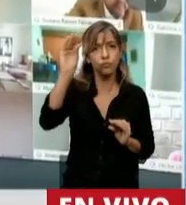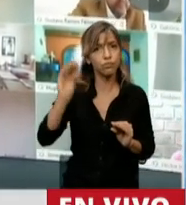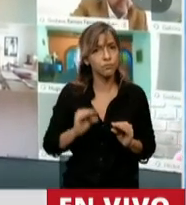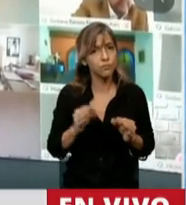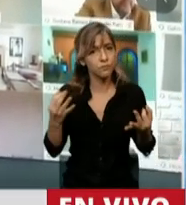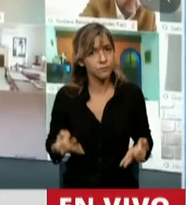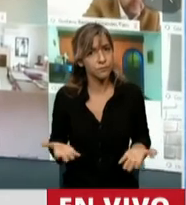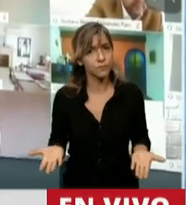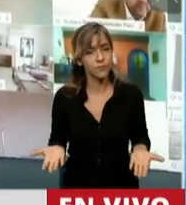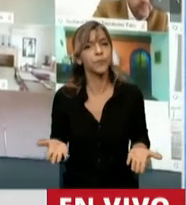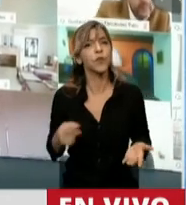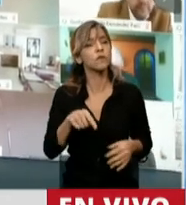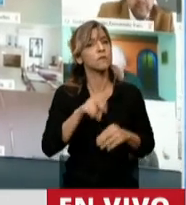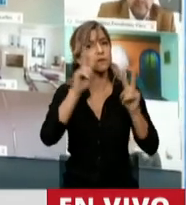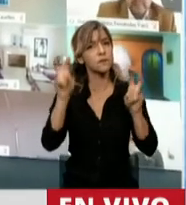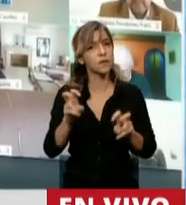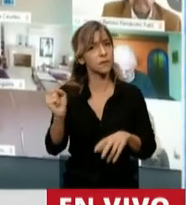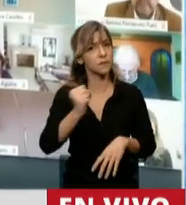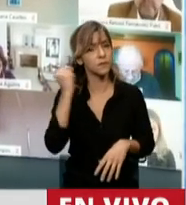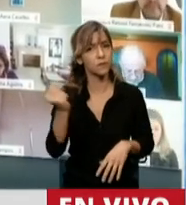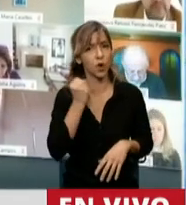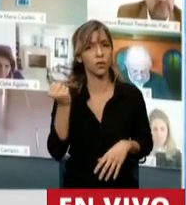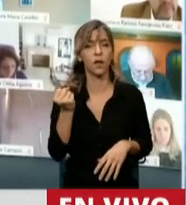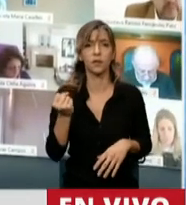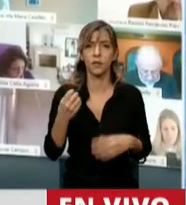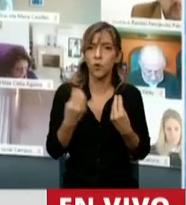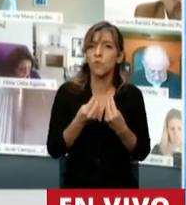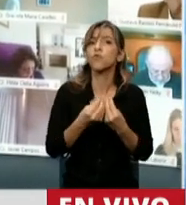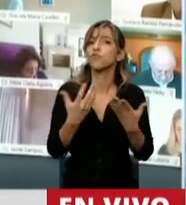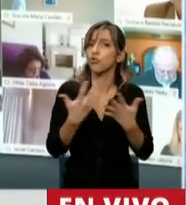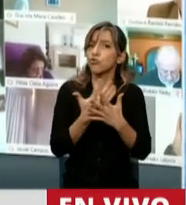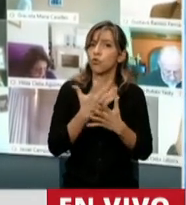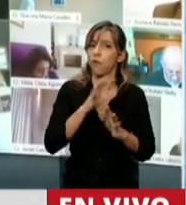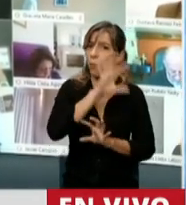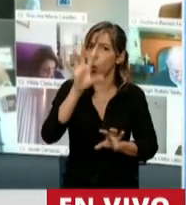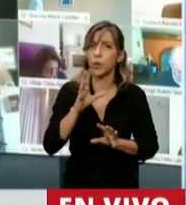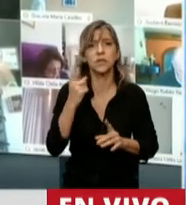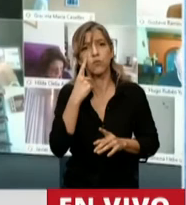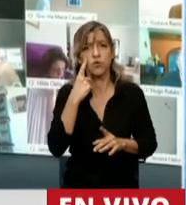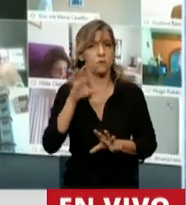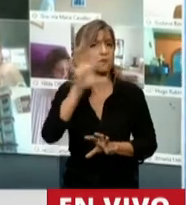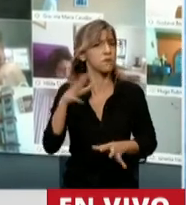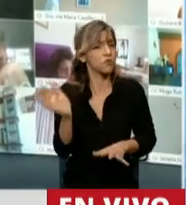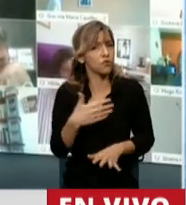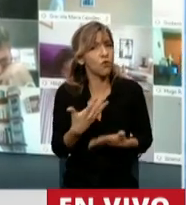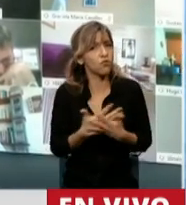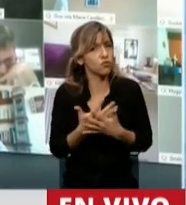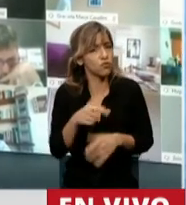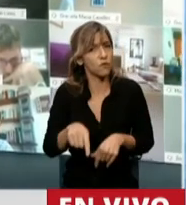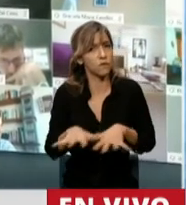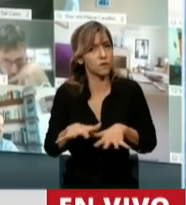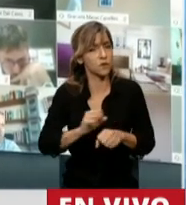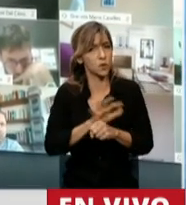todavía está pendiente y que también sufre la situación de esta pandemia. Los municipios que son los primeros que atienden a los